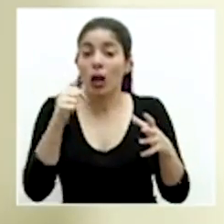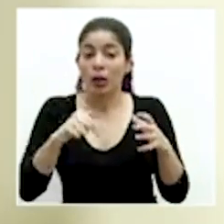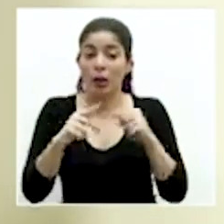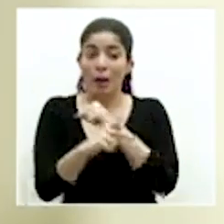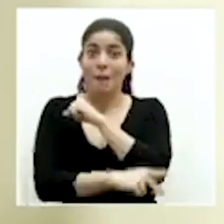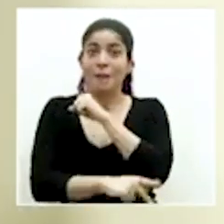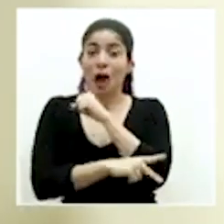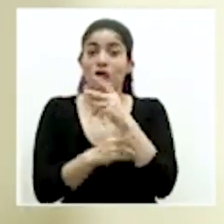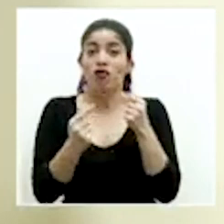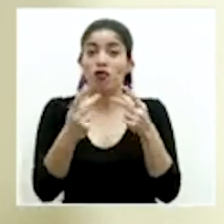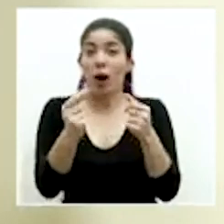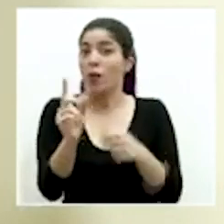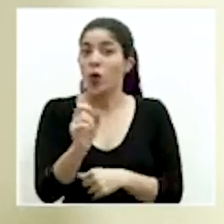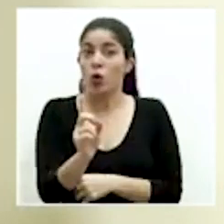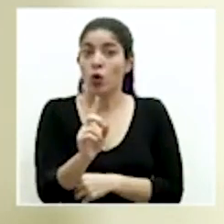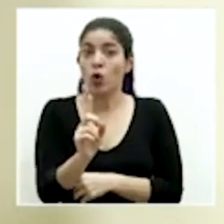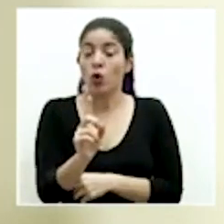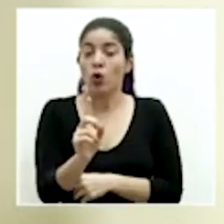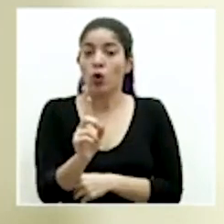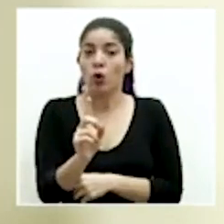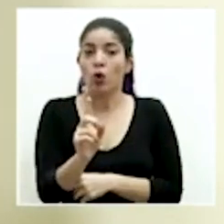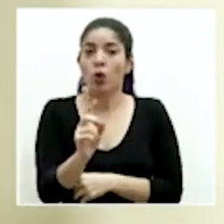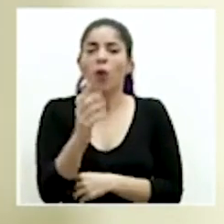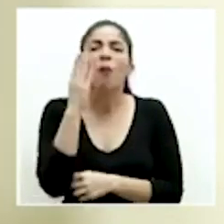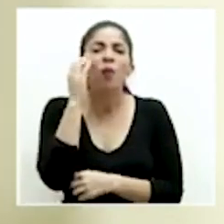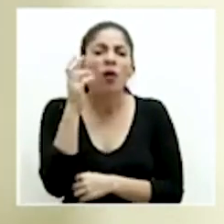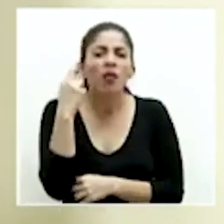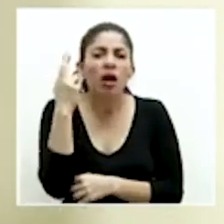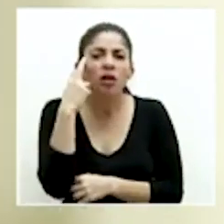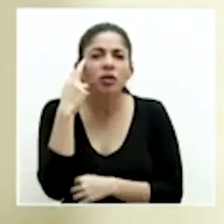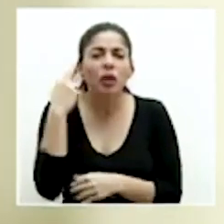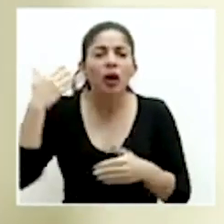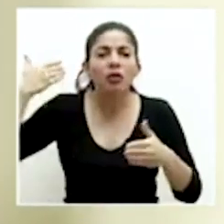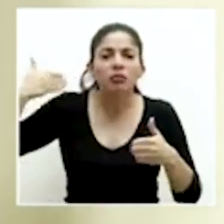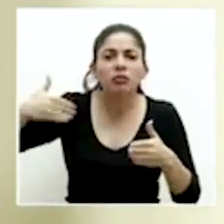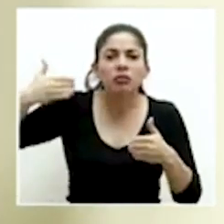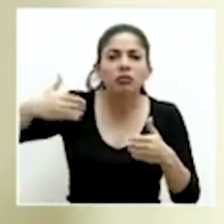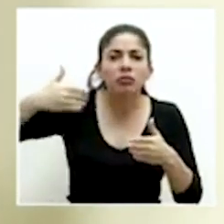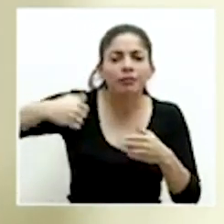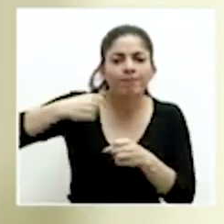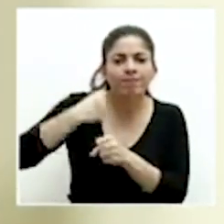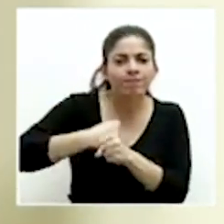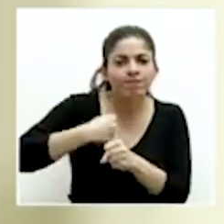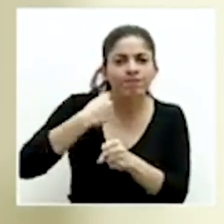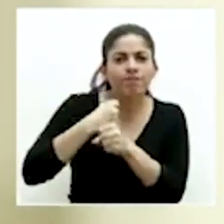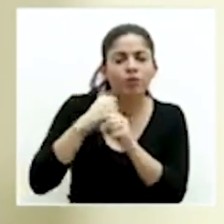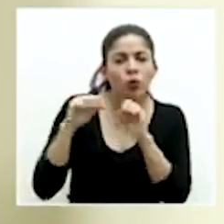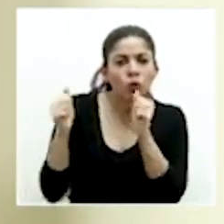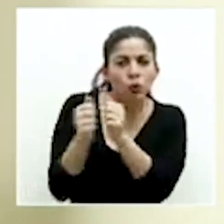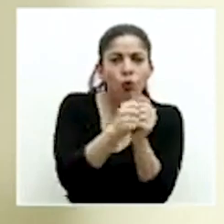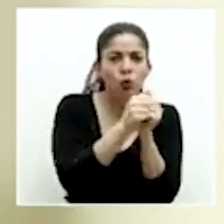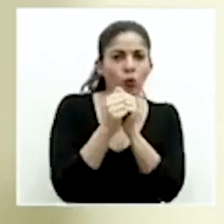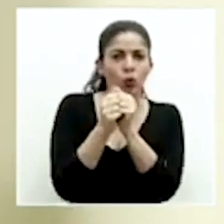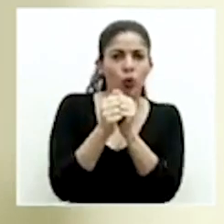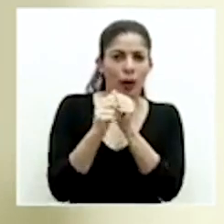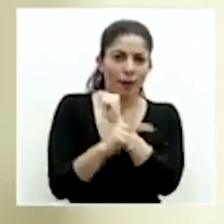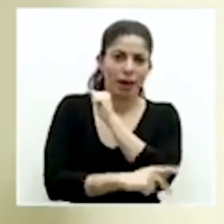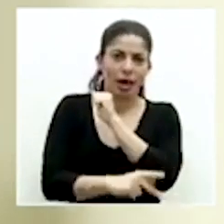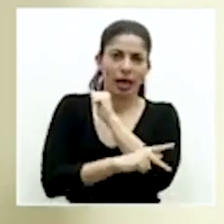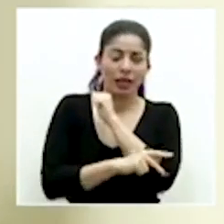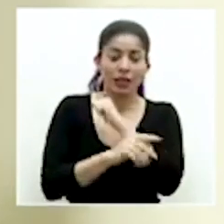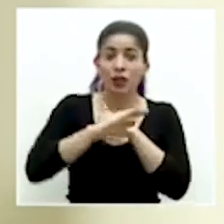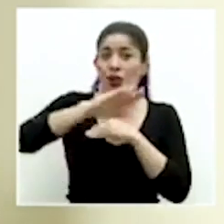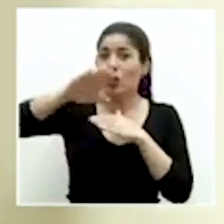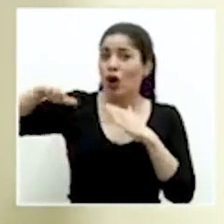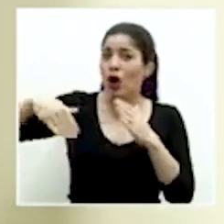acelerada. Es por un trabajo que hemos hecho en conjunto como país. Aquí todos